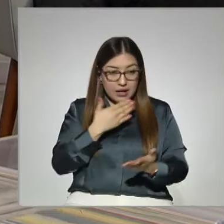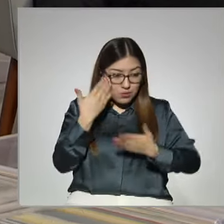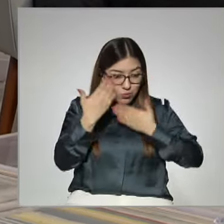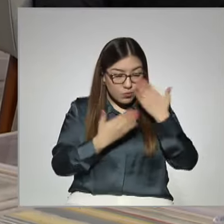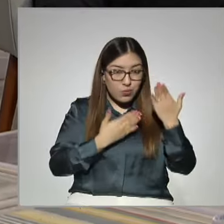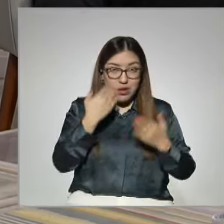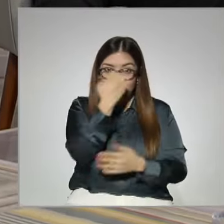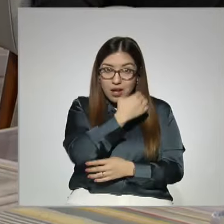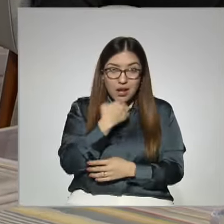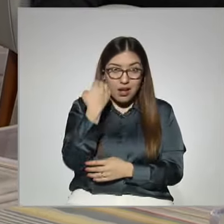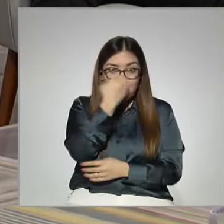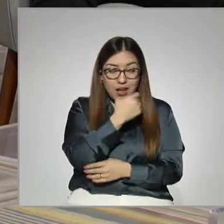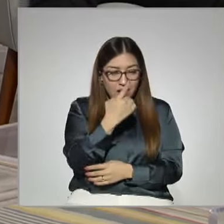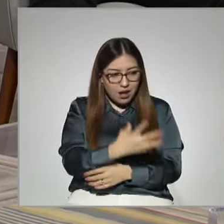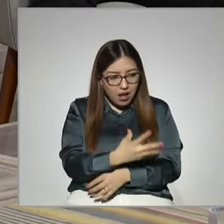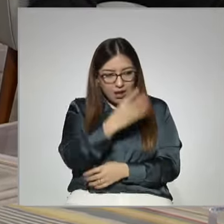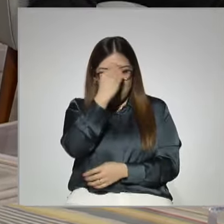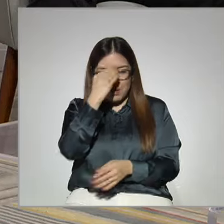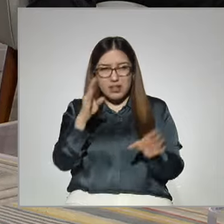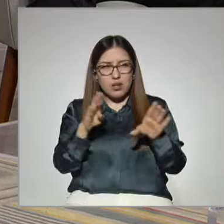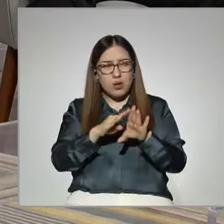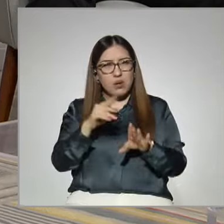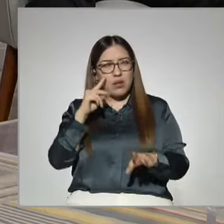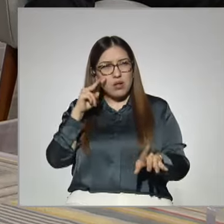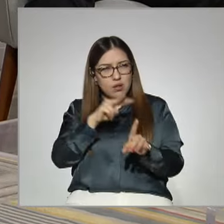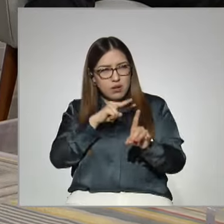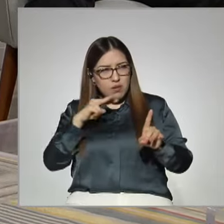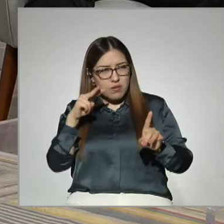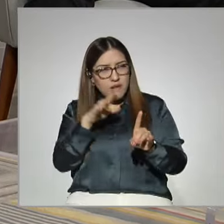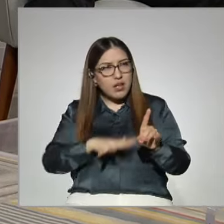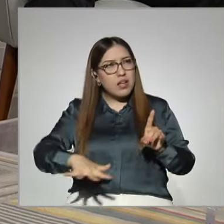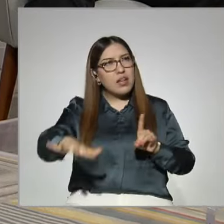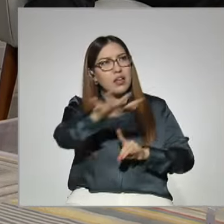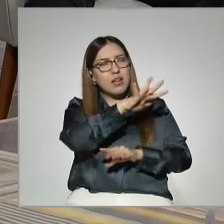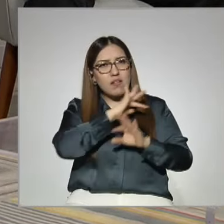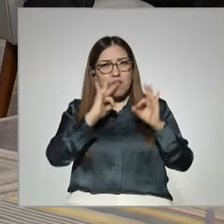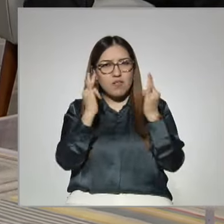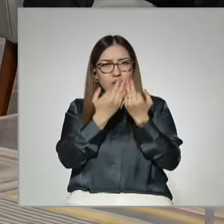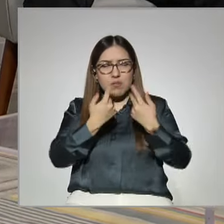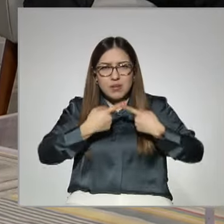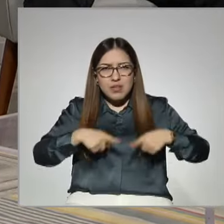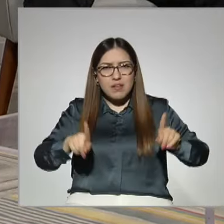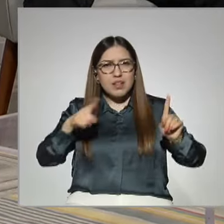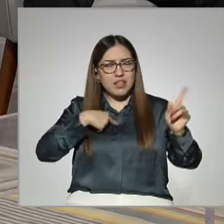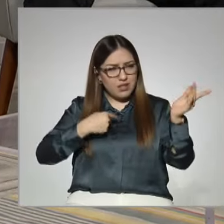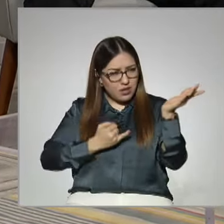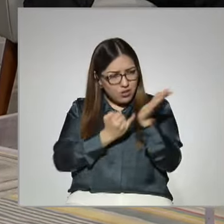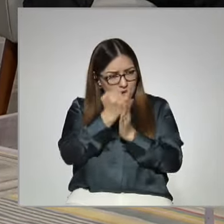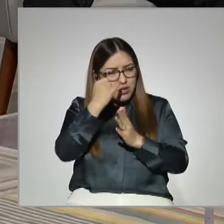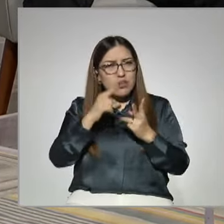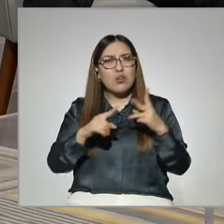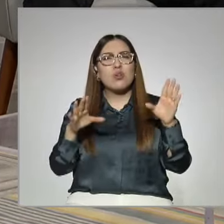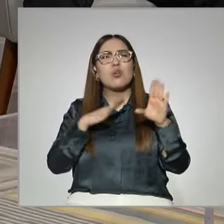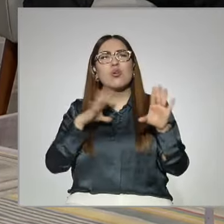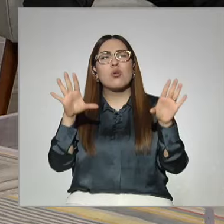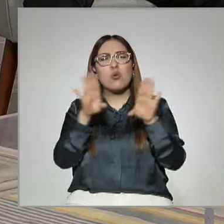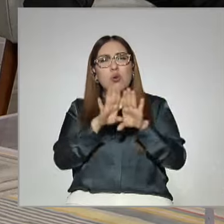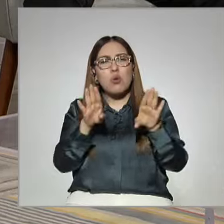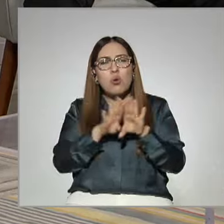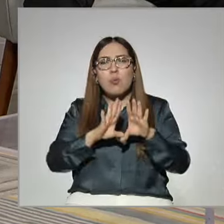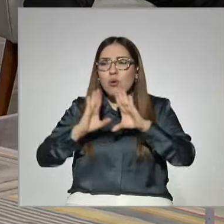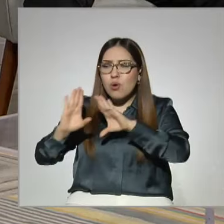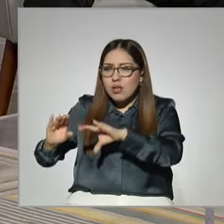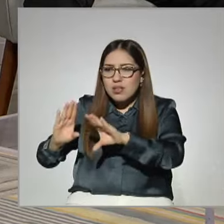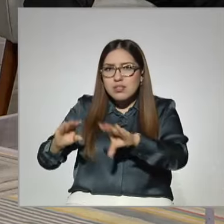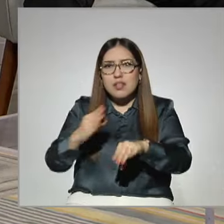preparación, la capacidad de mirar tu entorno de diferente manera, de aprender a tomar decisiones, de saber cómo orientar a tus hijos. O